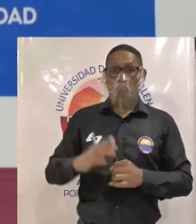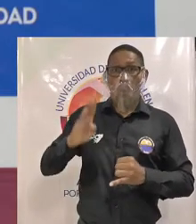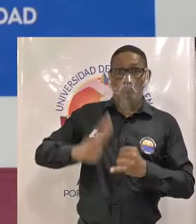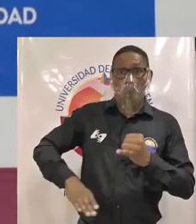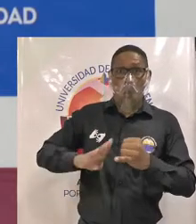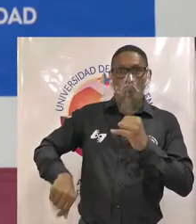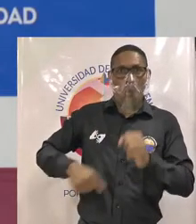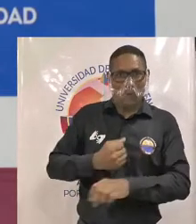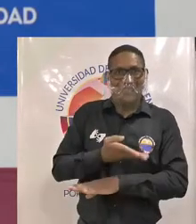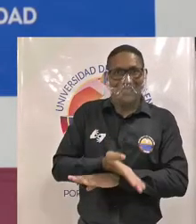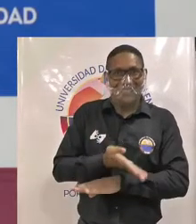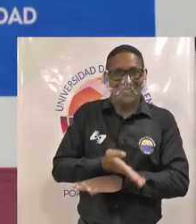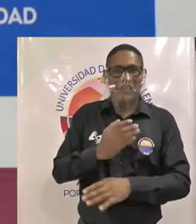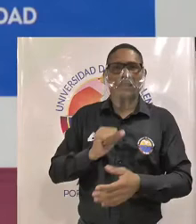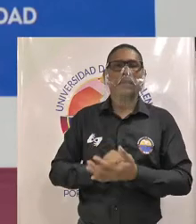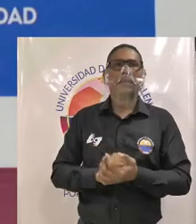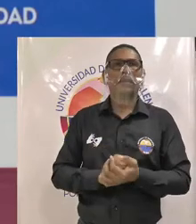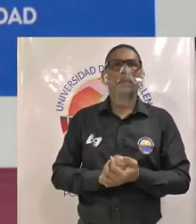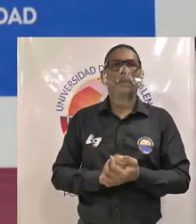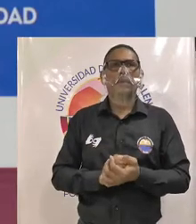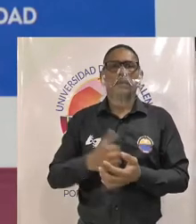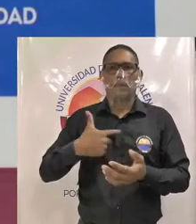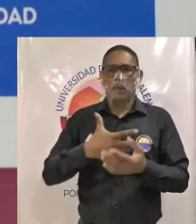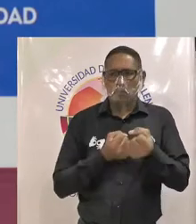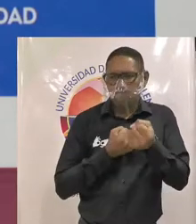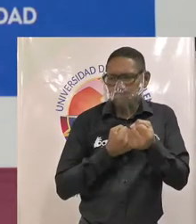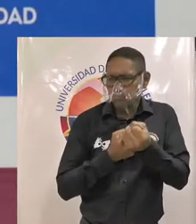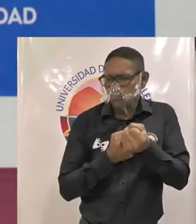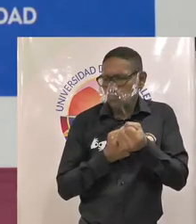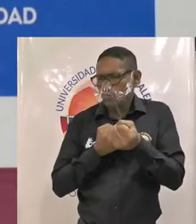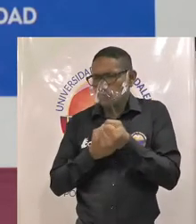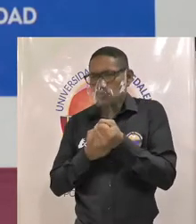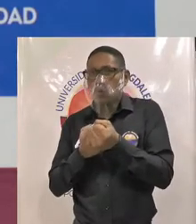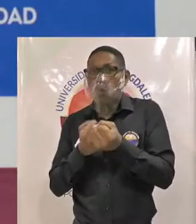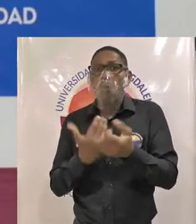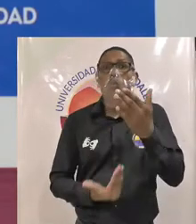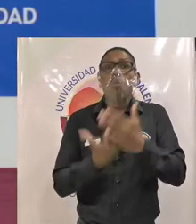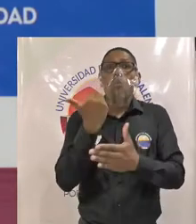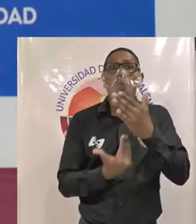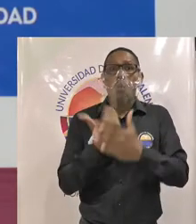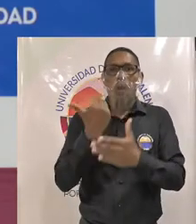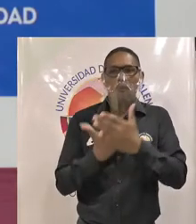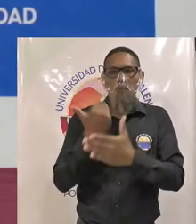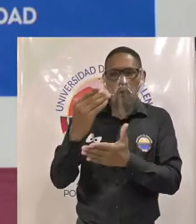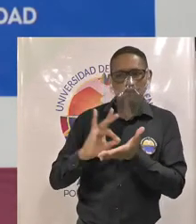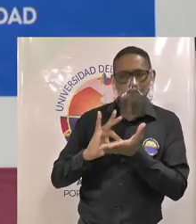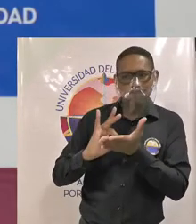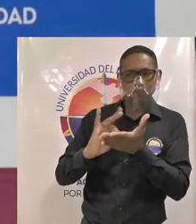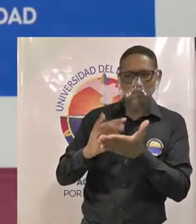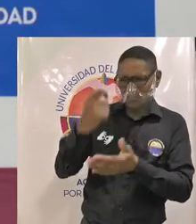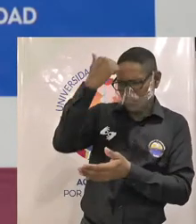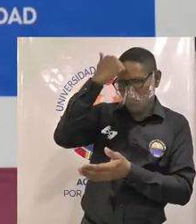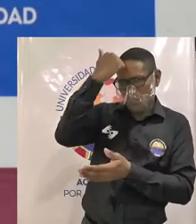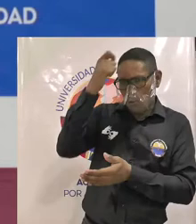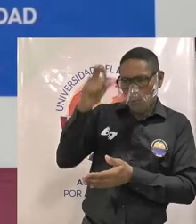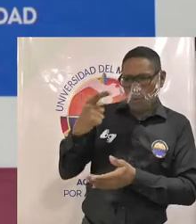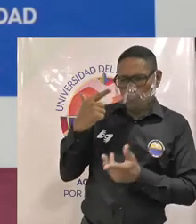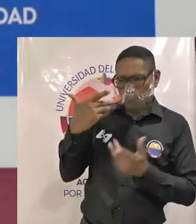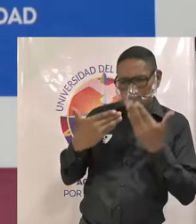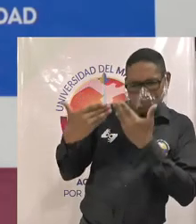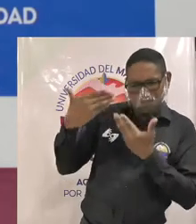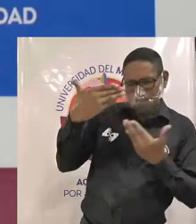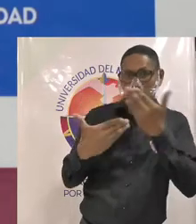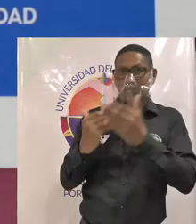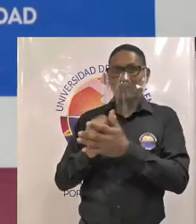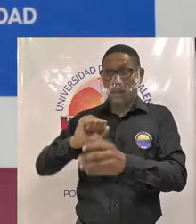tenemos en este en esta línea es coayudar a la consolidación del nuevo modelo de evaluación docente dado que la pandemia nos